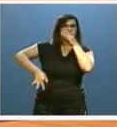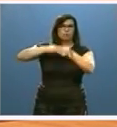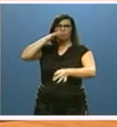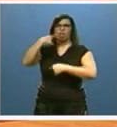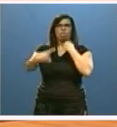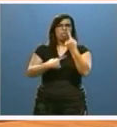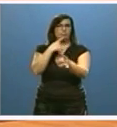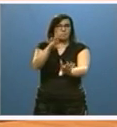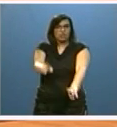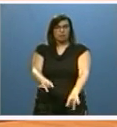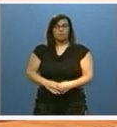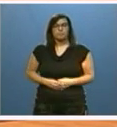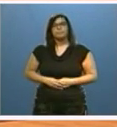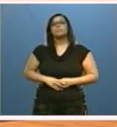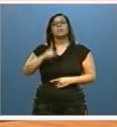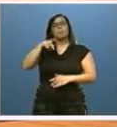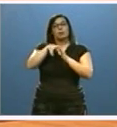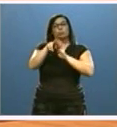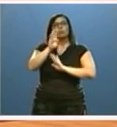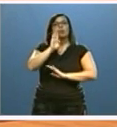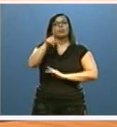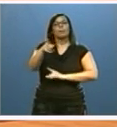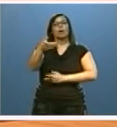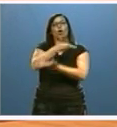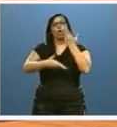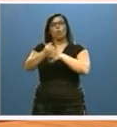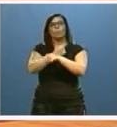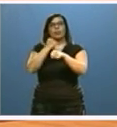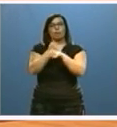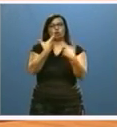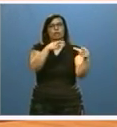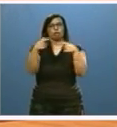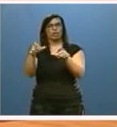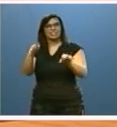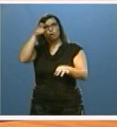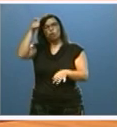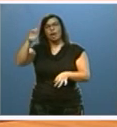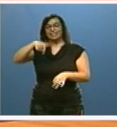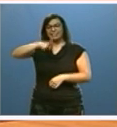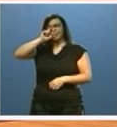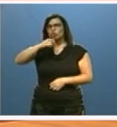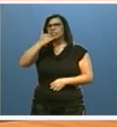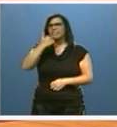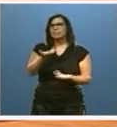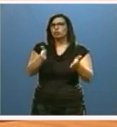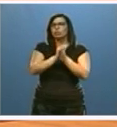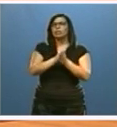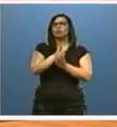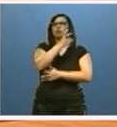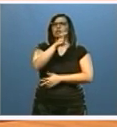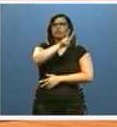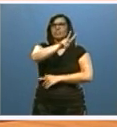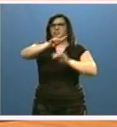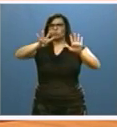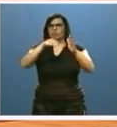Junto con esos recursos, cooperación local-sectorial asciende en 2016 a otros casi 229